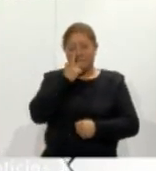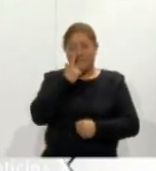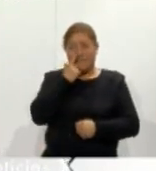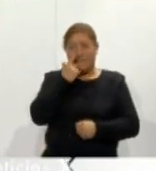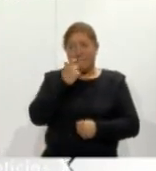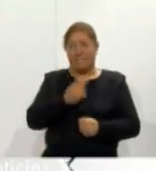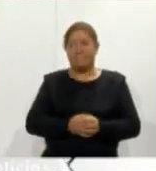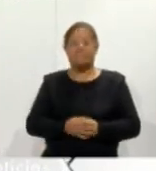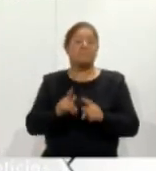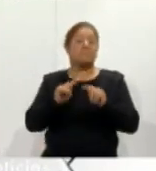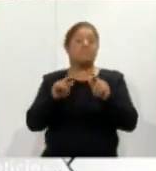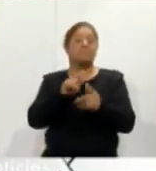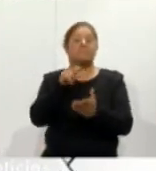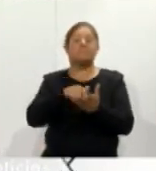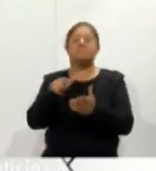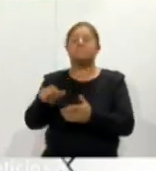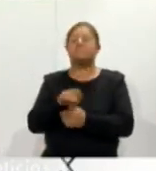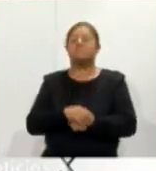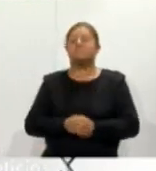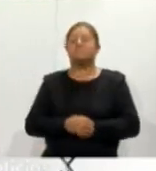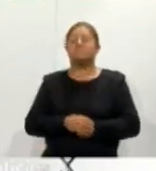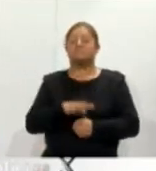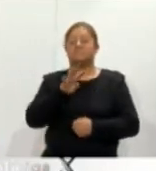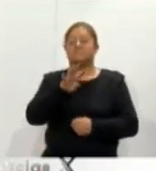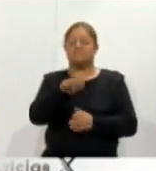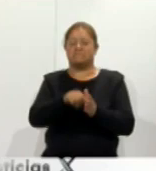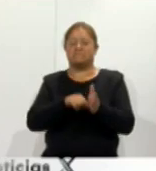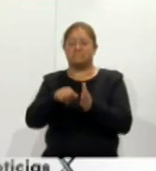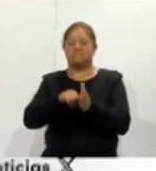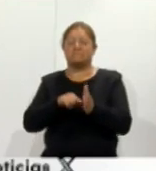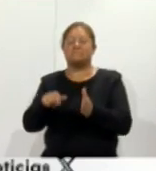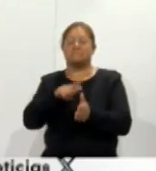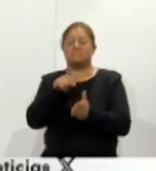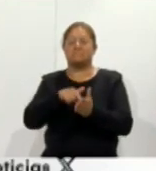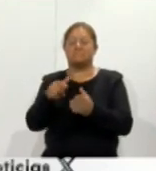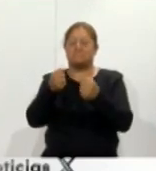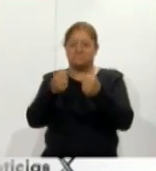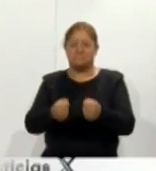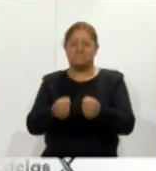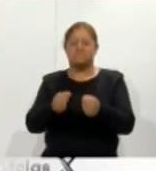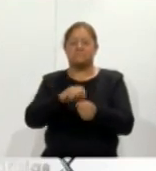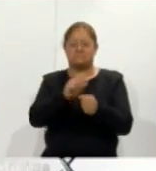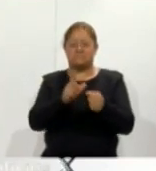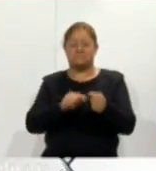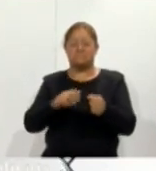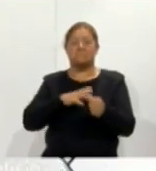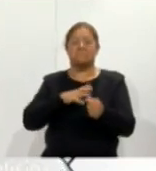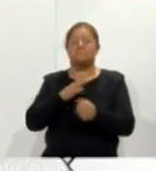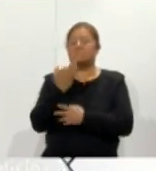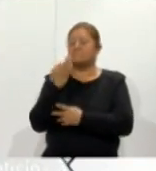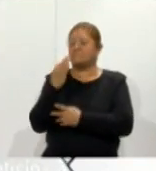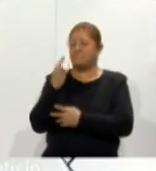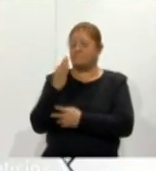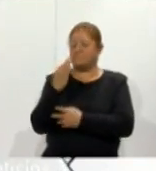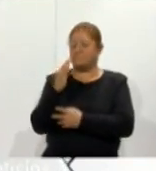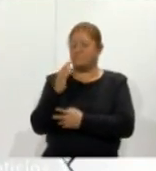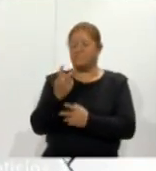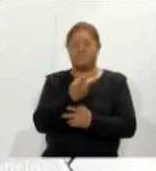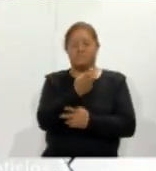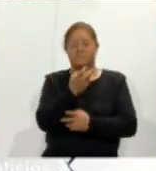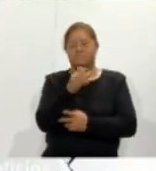La escala se ubicó por 19ª ocasión como la entidad más segura del país, al registrar durante el mes de febrero tan solo